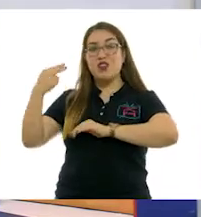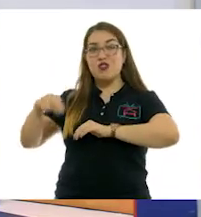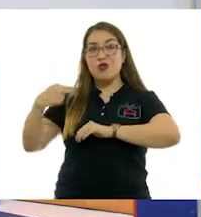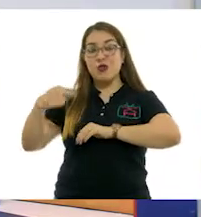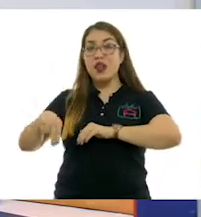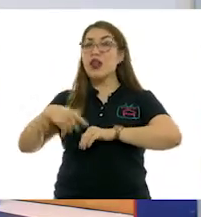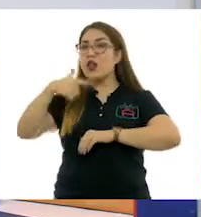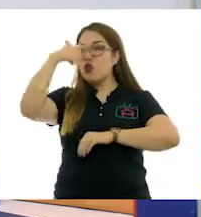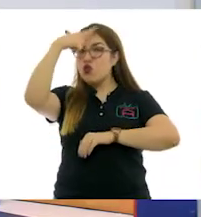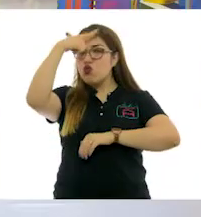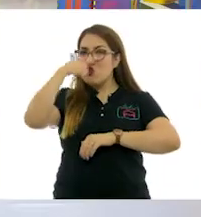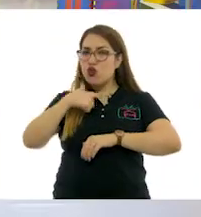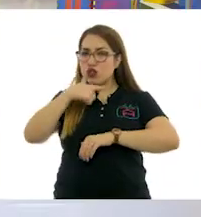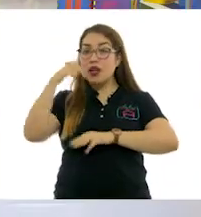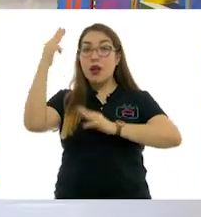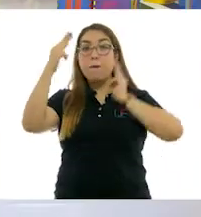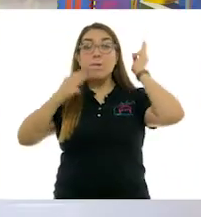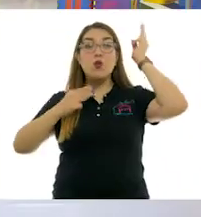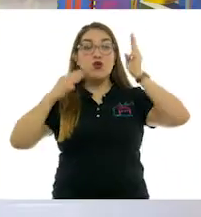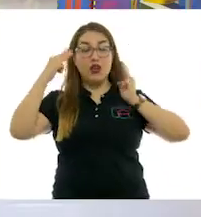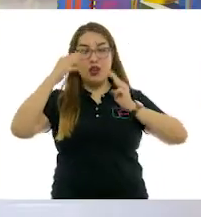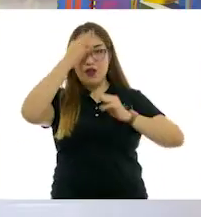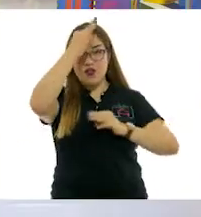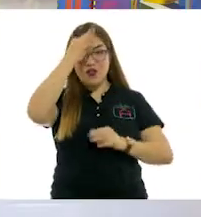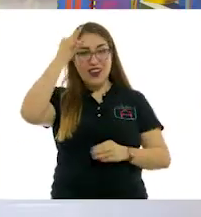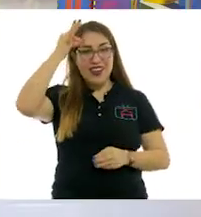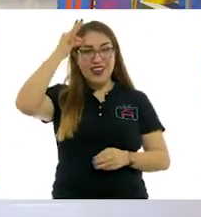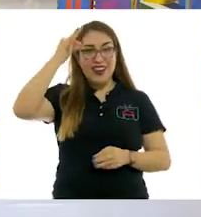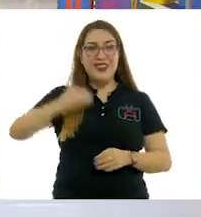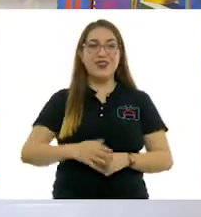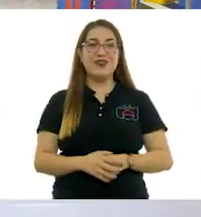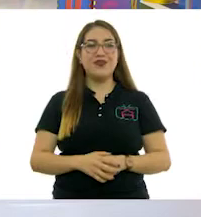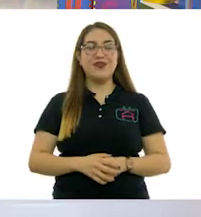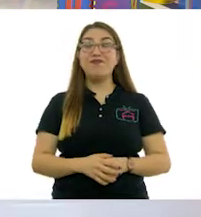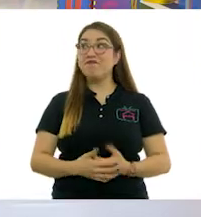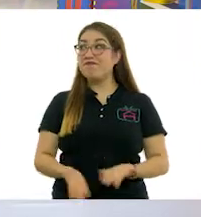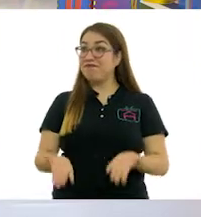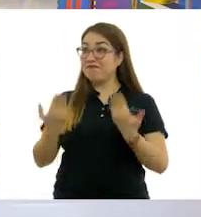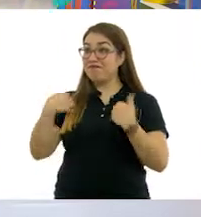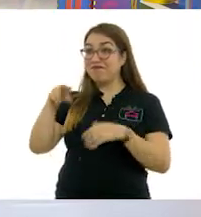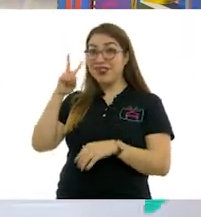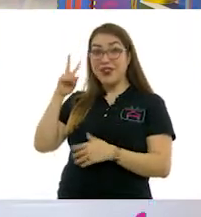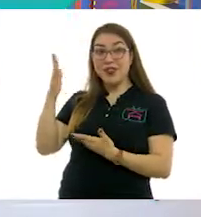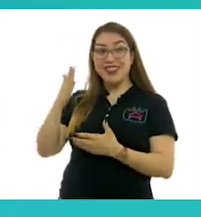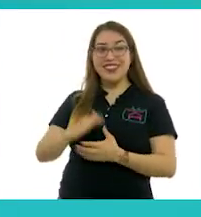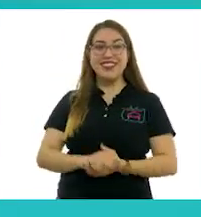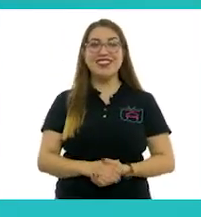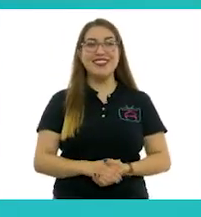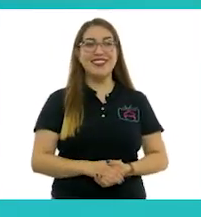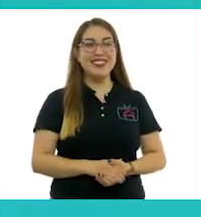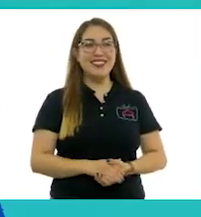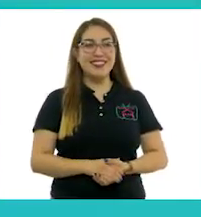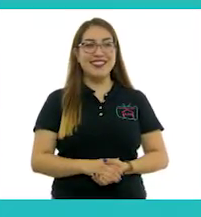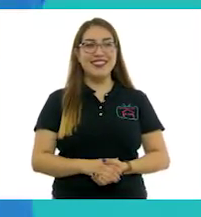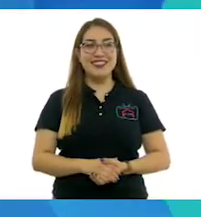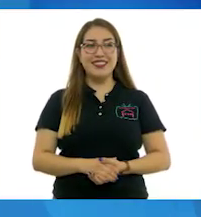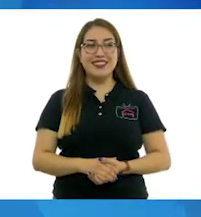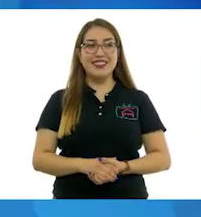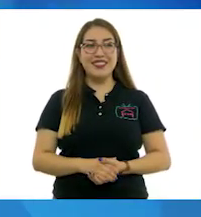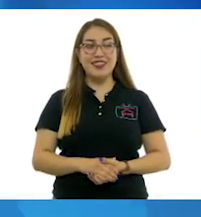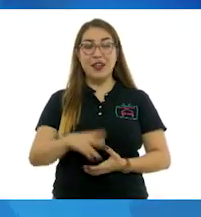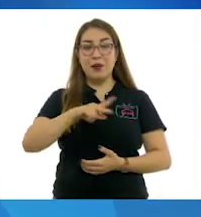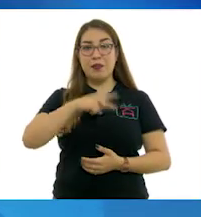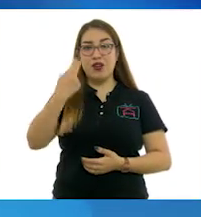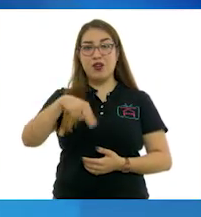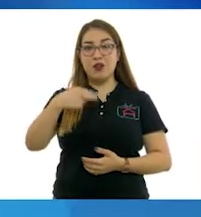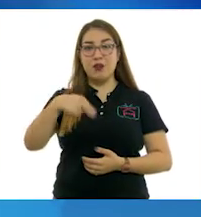de Museos. Frida Kahlo. ¿Qué te parece? Veamos entonces. Vamos a verlo. Mi